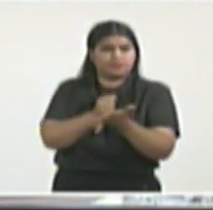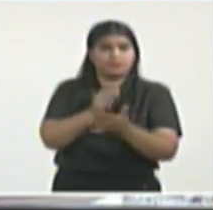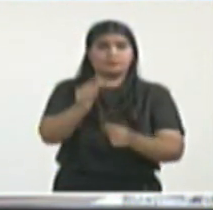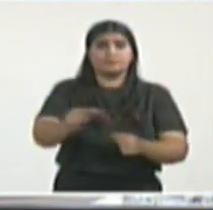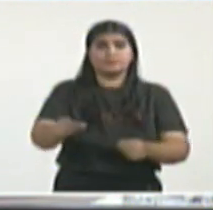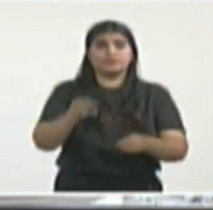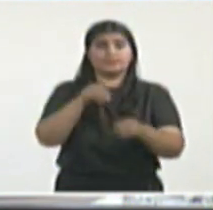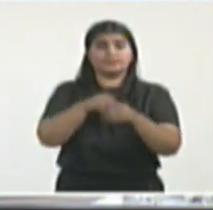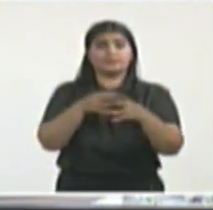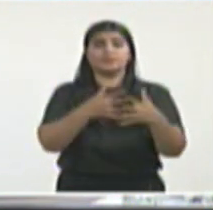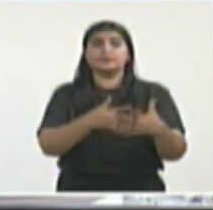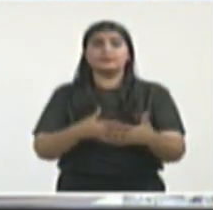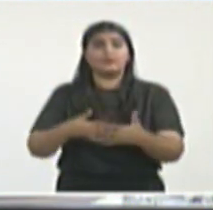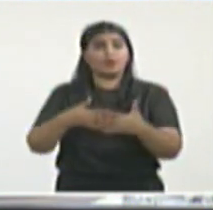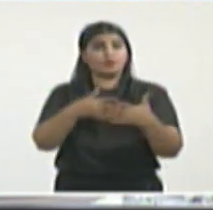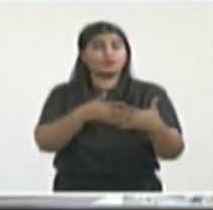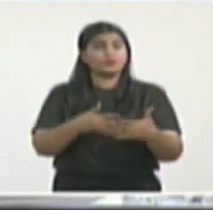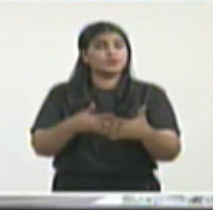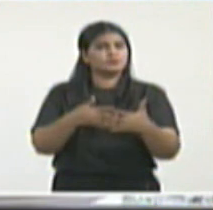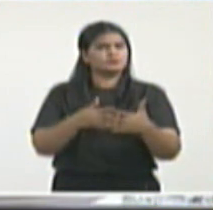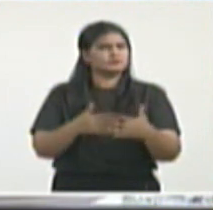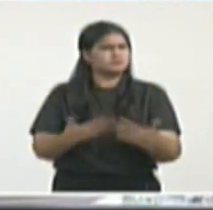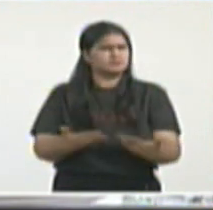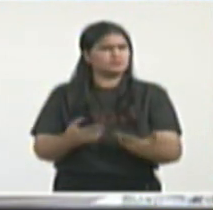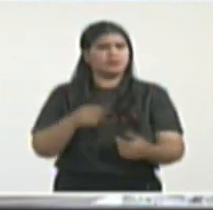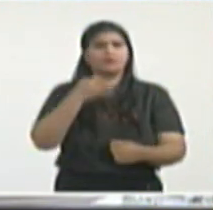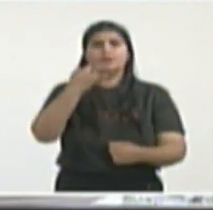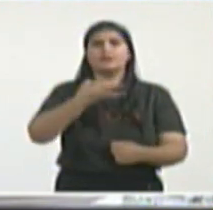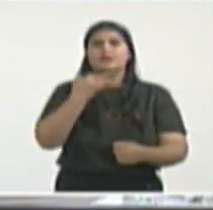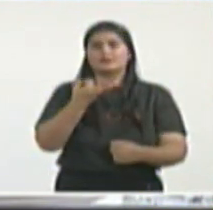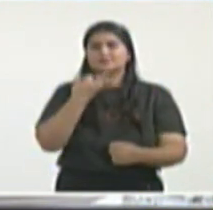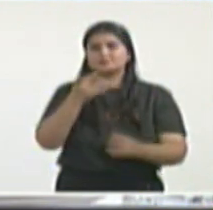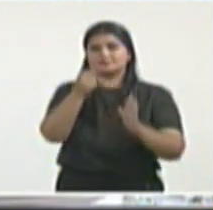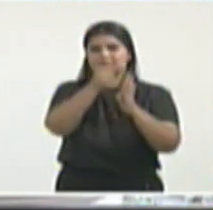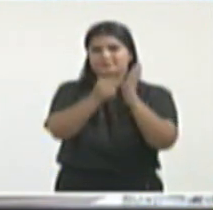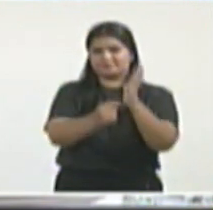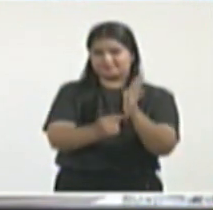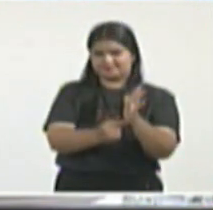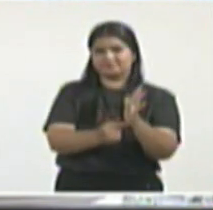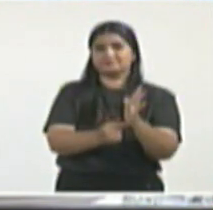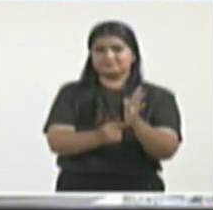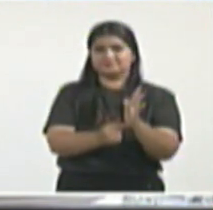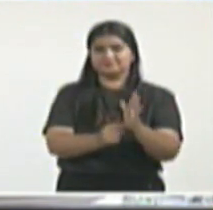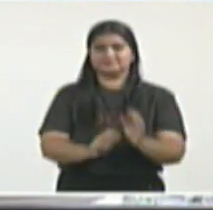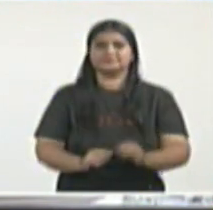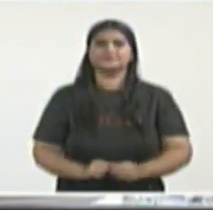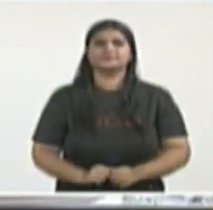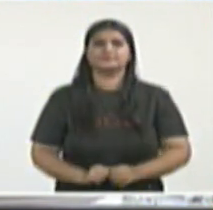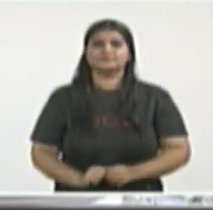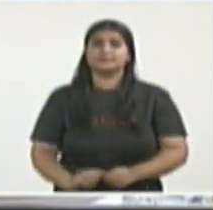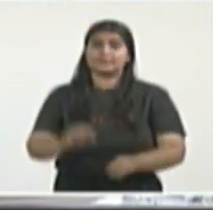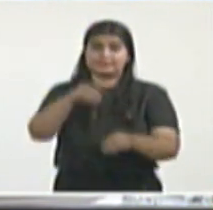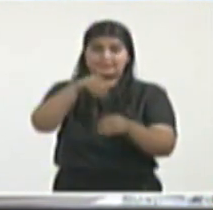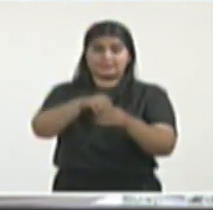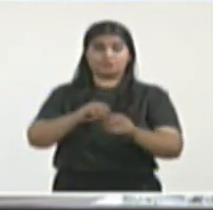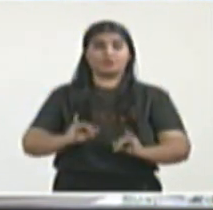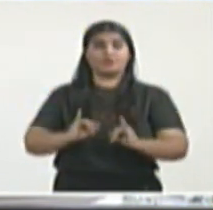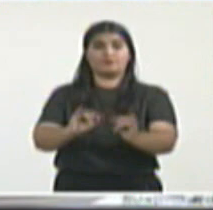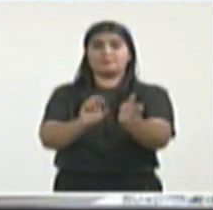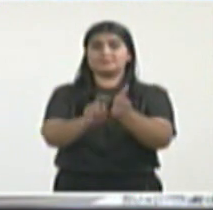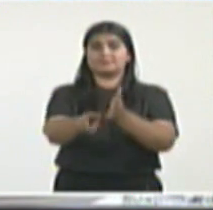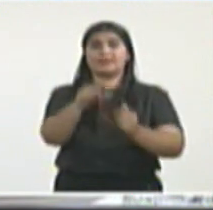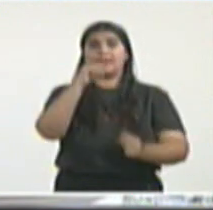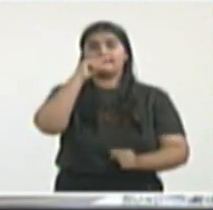a estos asuntos. En el comunicado del presidente Biden, el presidente